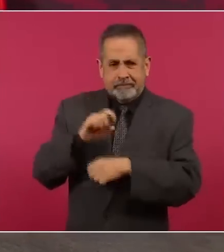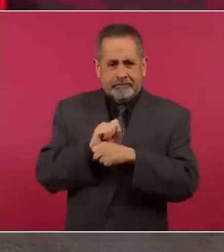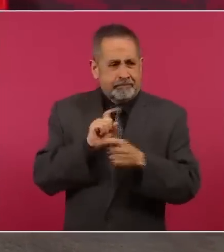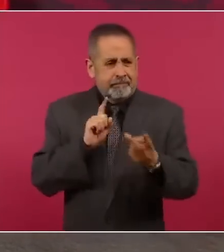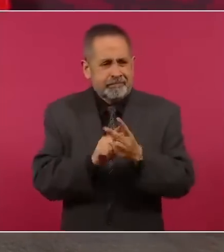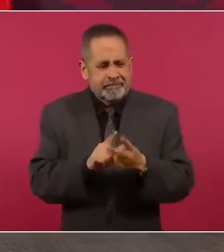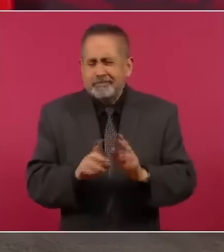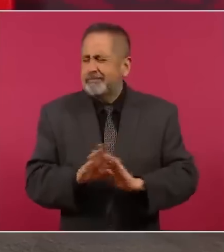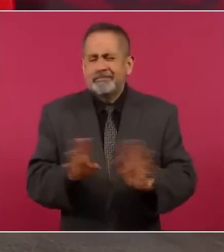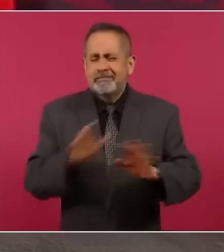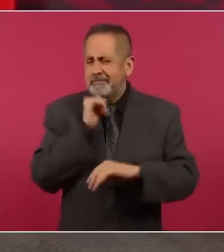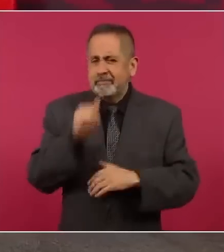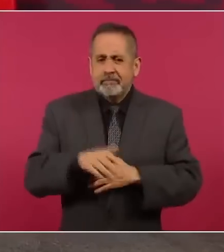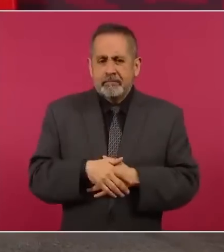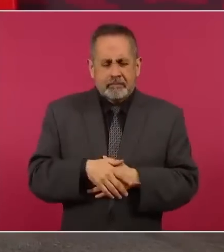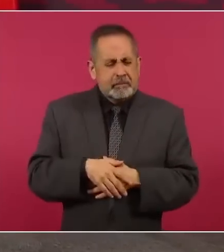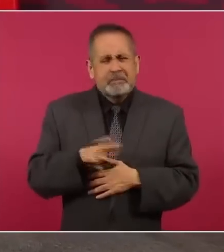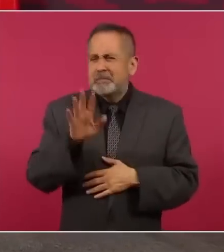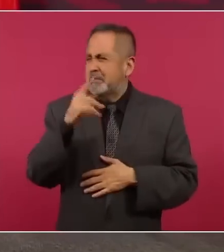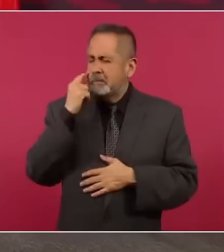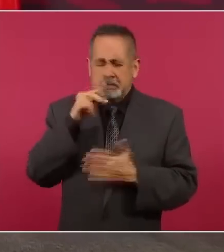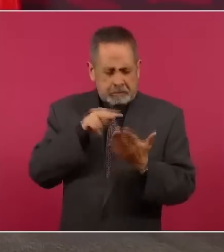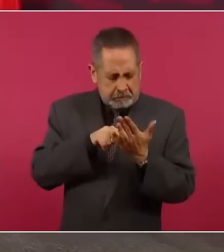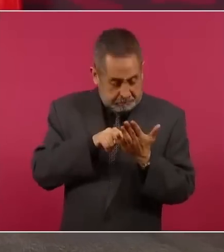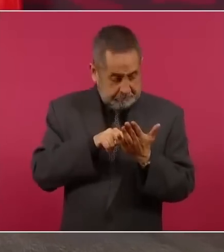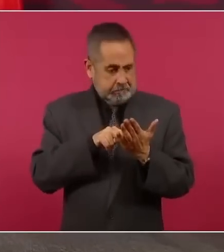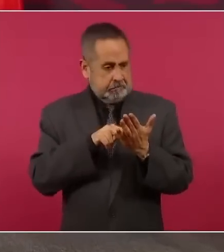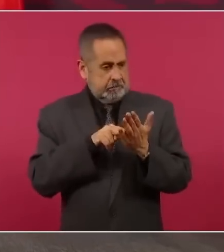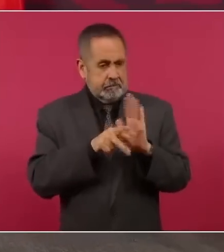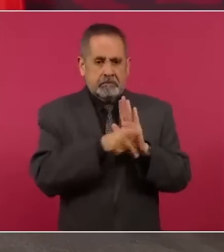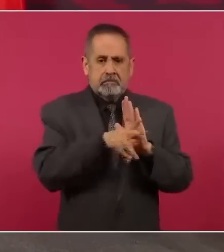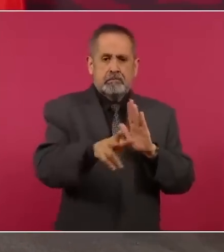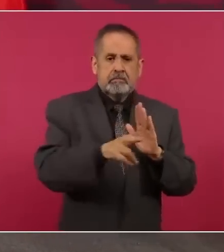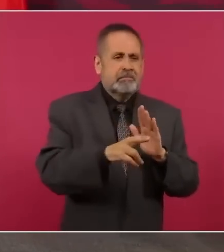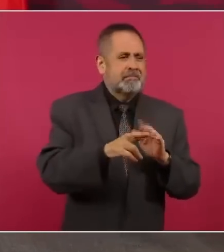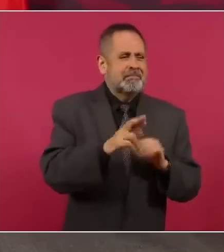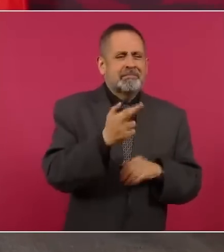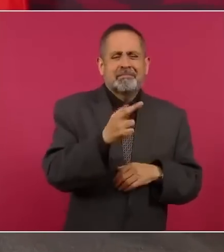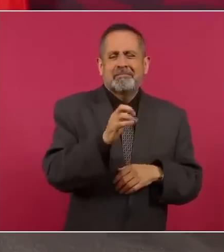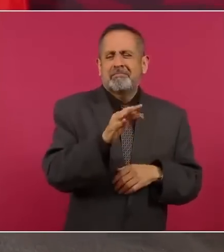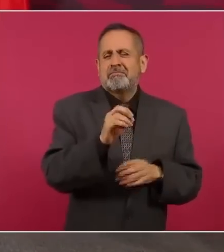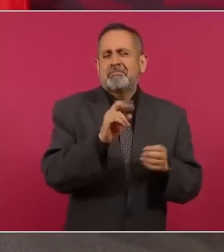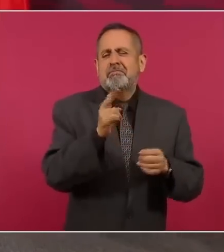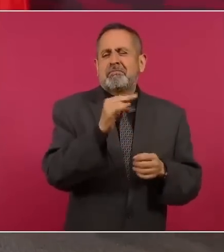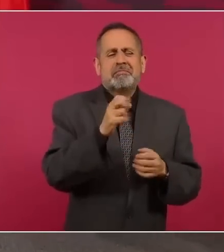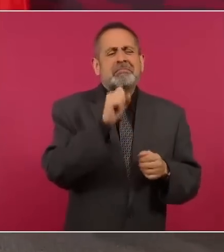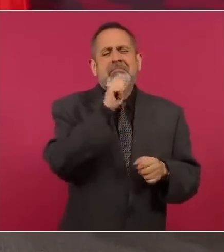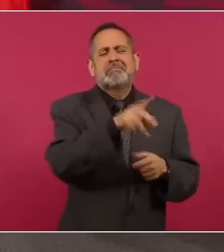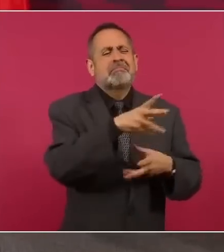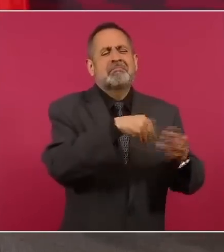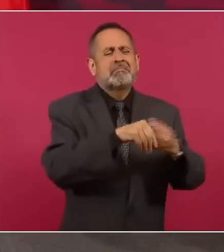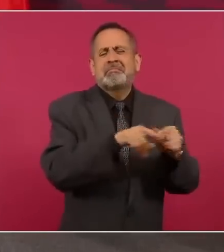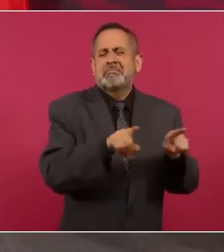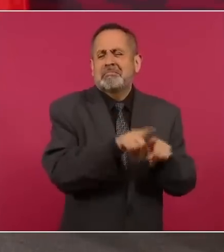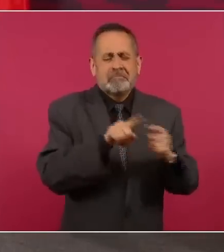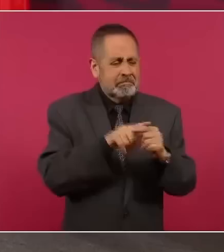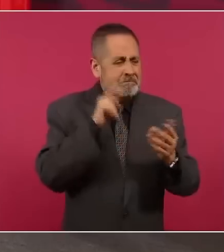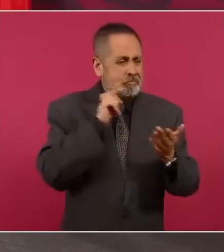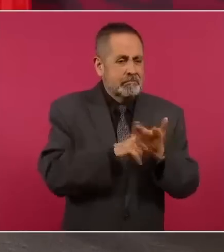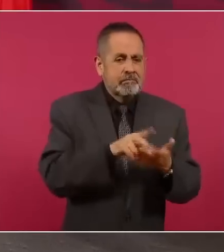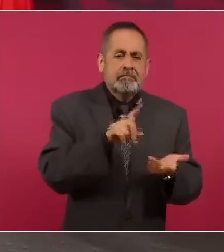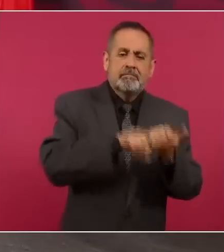publicado, no sé si en el Reforma, en el Universal, da lo mismo, o en las redes sociales que están